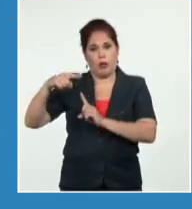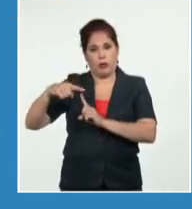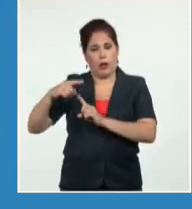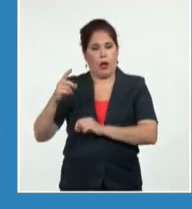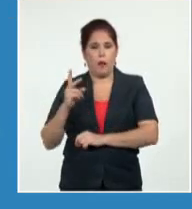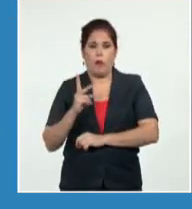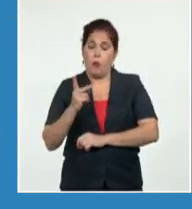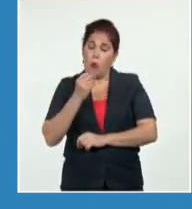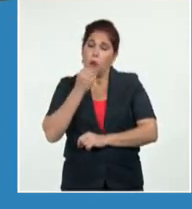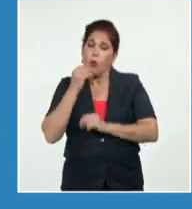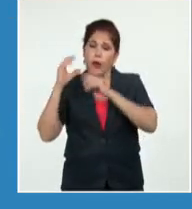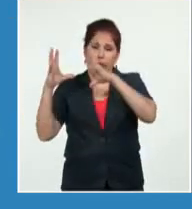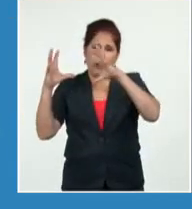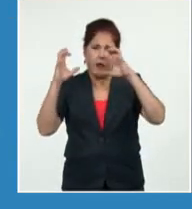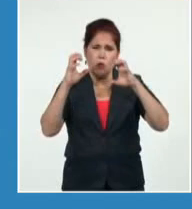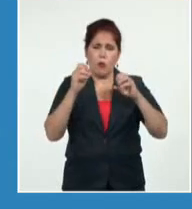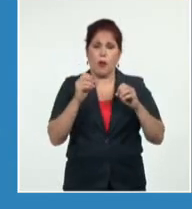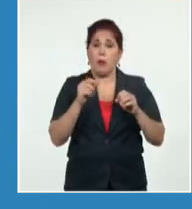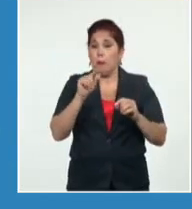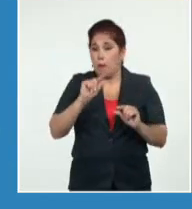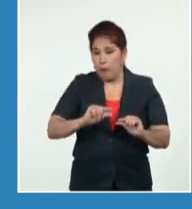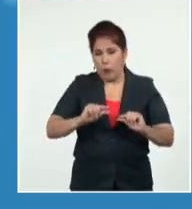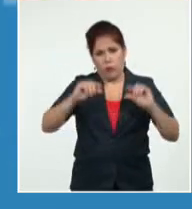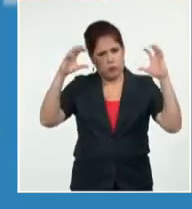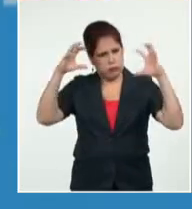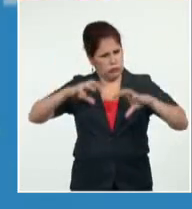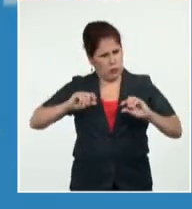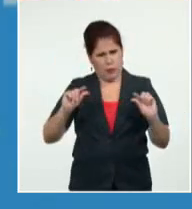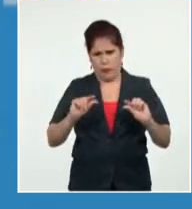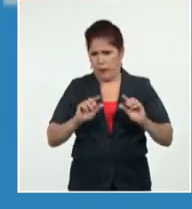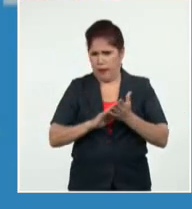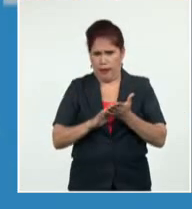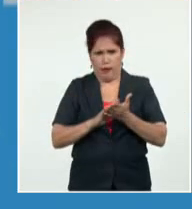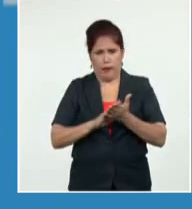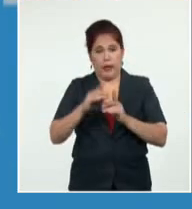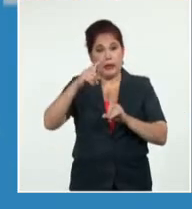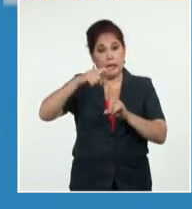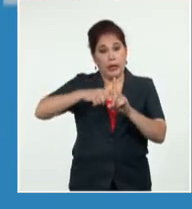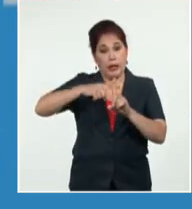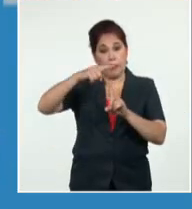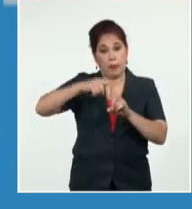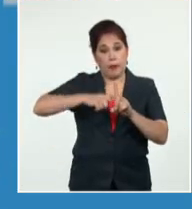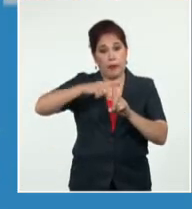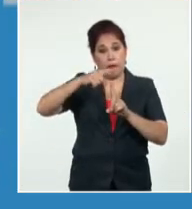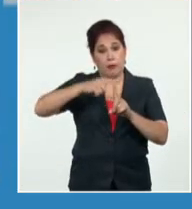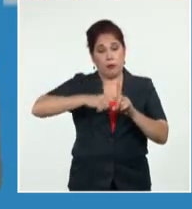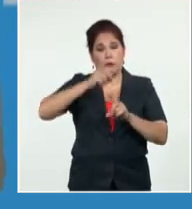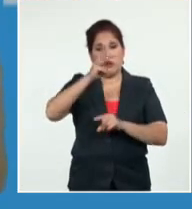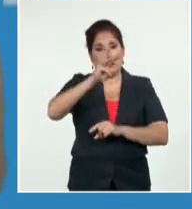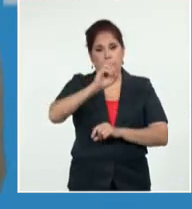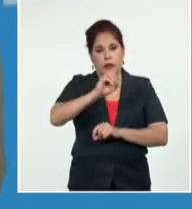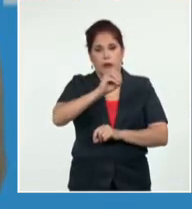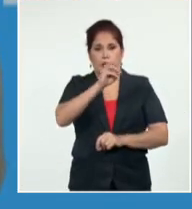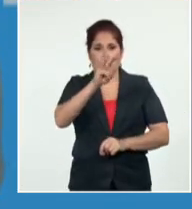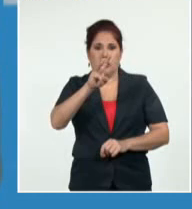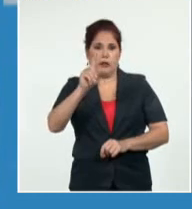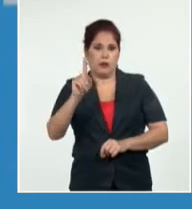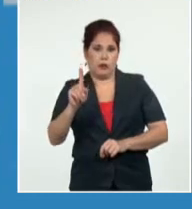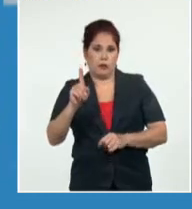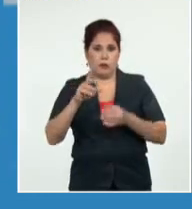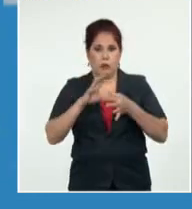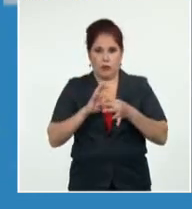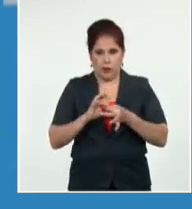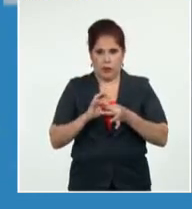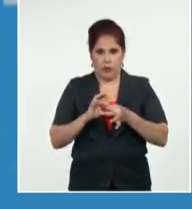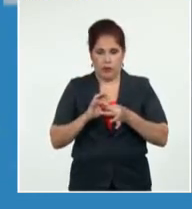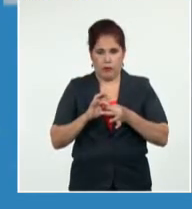Pudiera tener alguna nubosidad, pero baja la probabilidad de lluvia. Temperaturas máximas, valores desde 30 a 31 grados